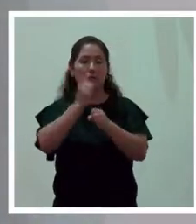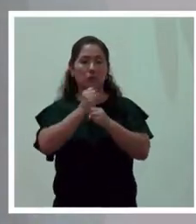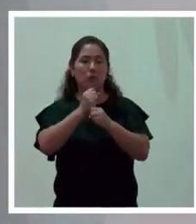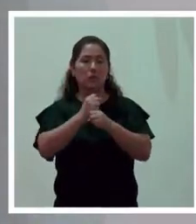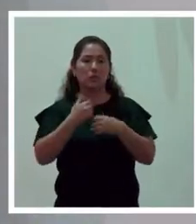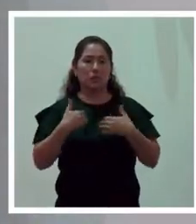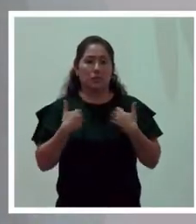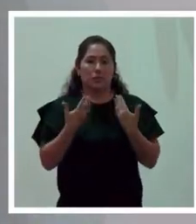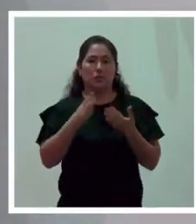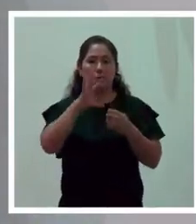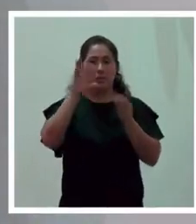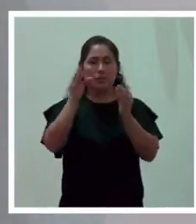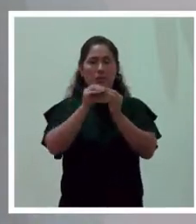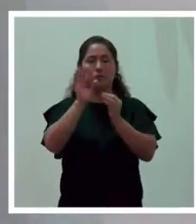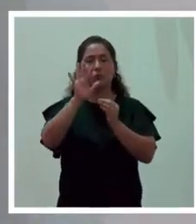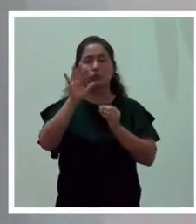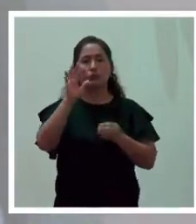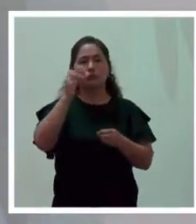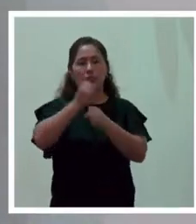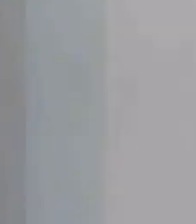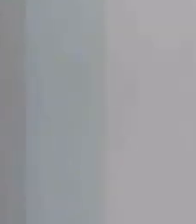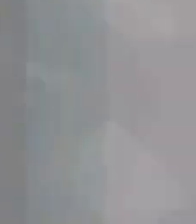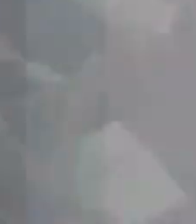aplicativo Sunafil Responde. Muchísimas gracias.